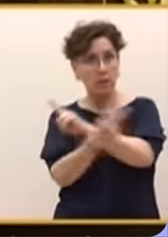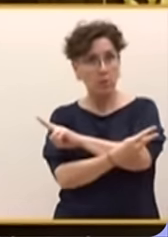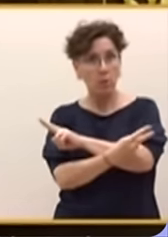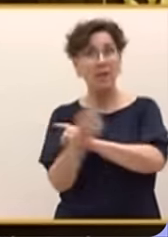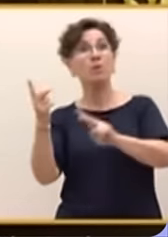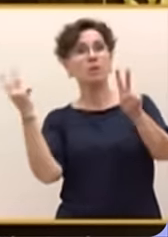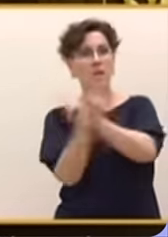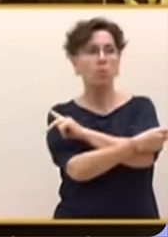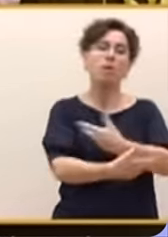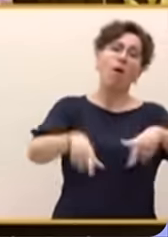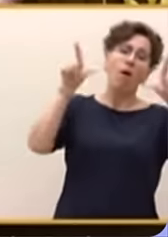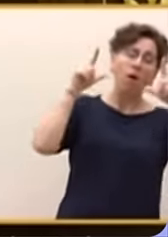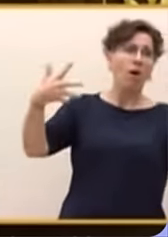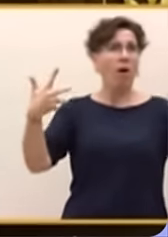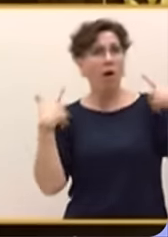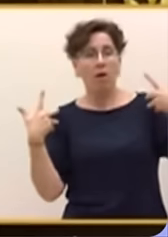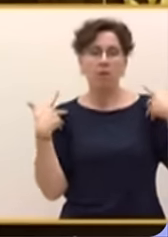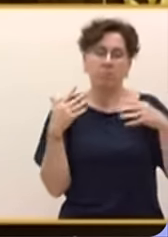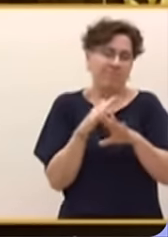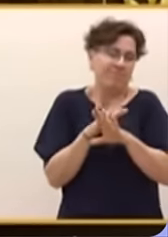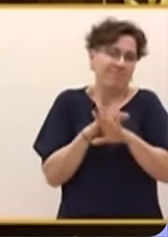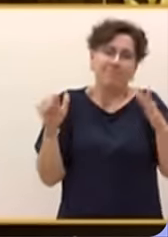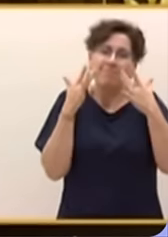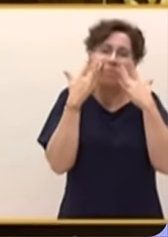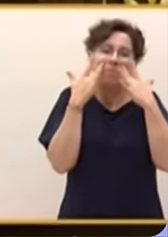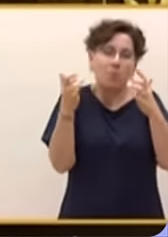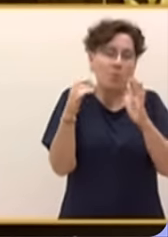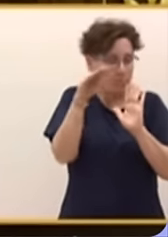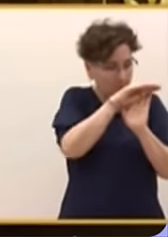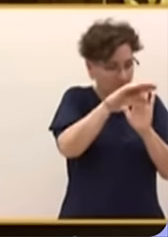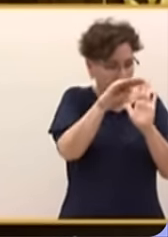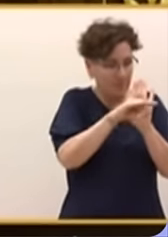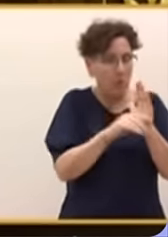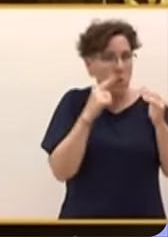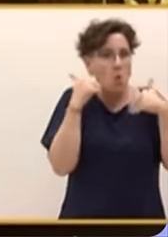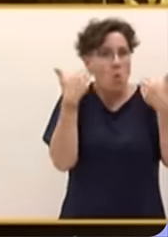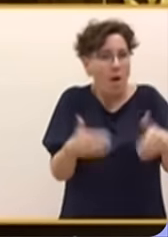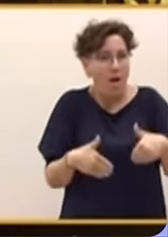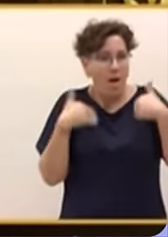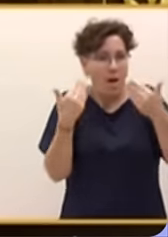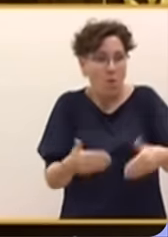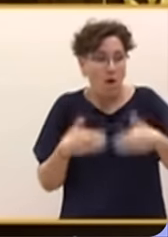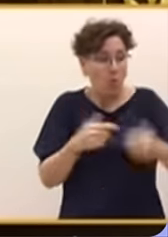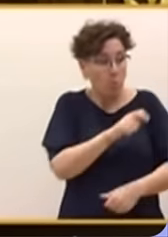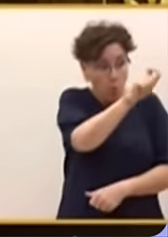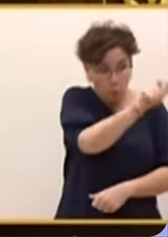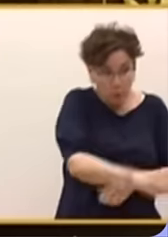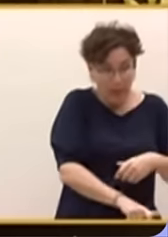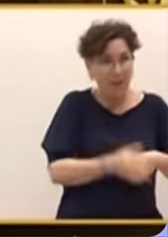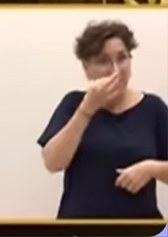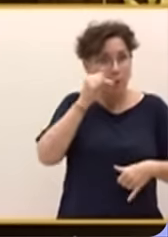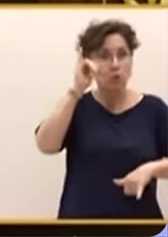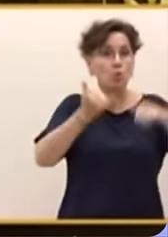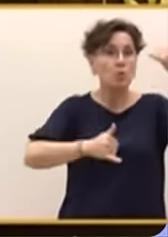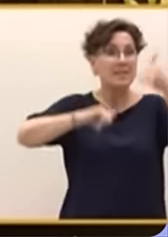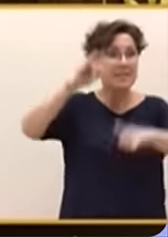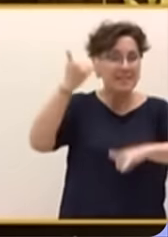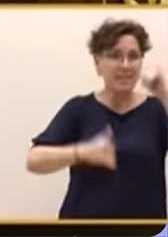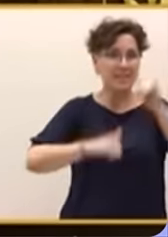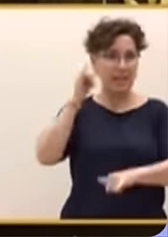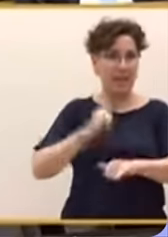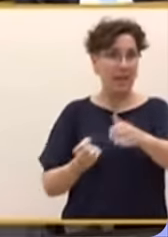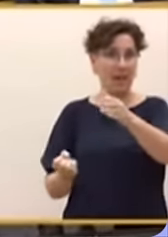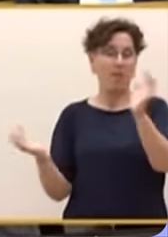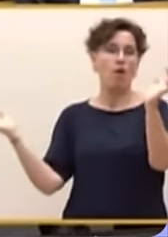victimizan. Es una operación de manual de esos que le mandan a usted. Porque usted es un títere del grupo de Puebla y del foro de San Pablo, donde